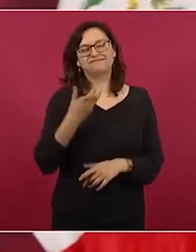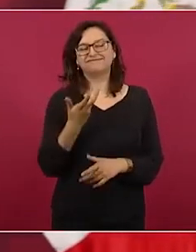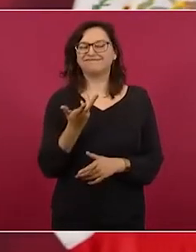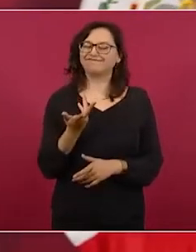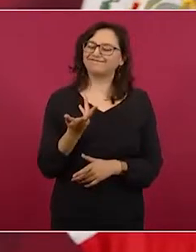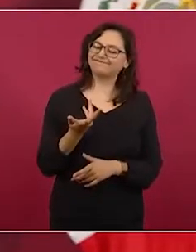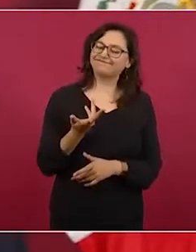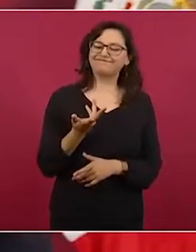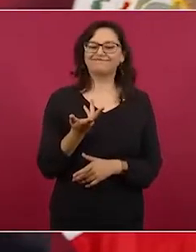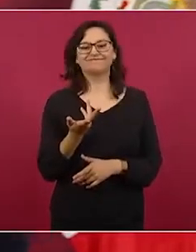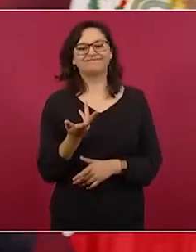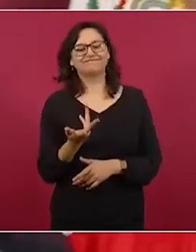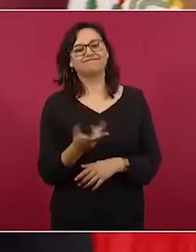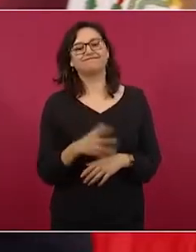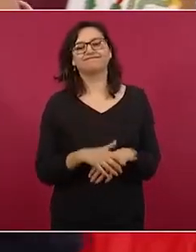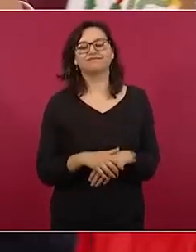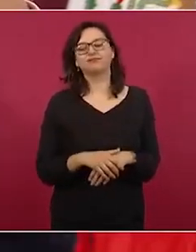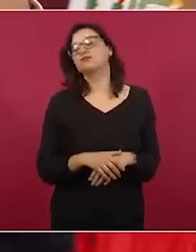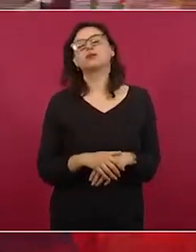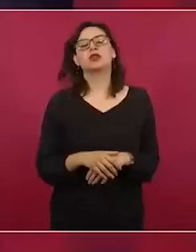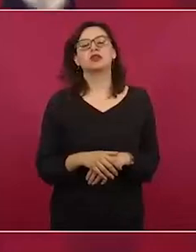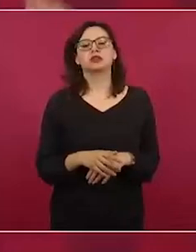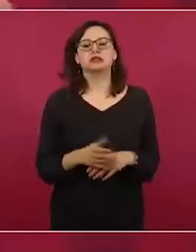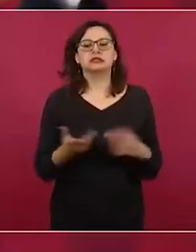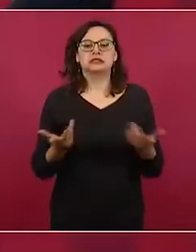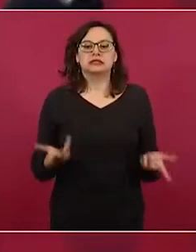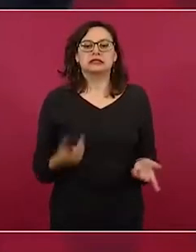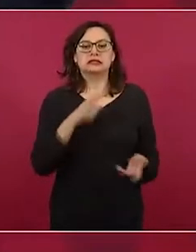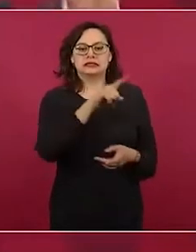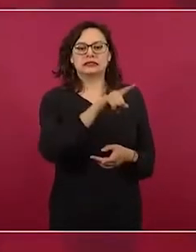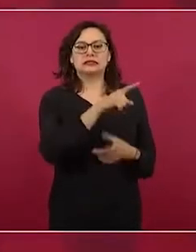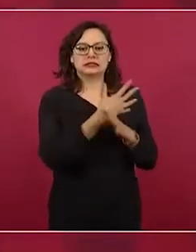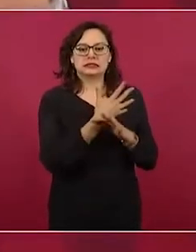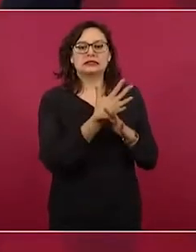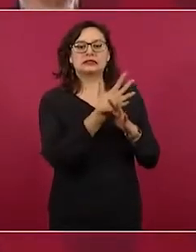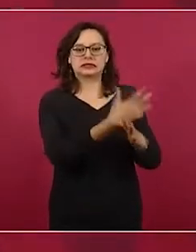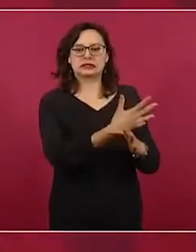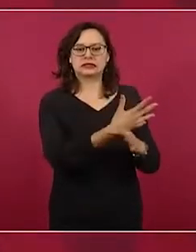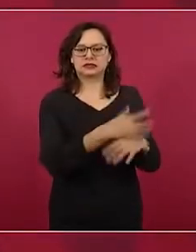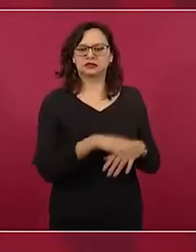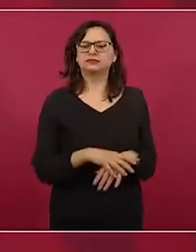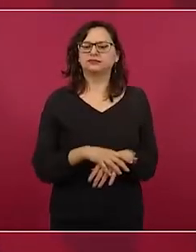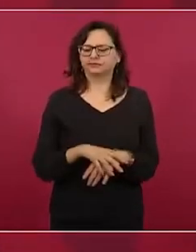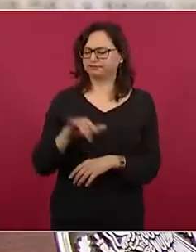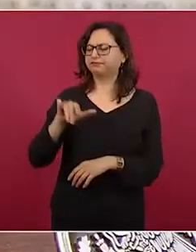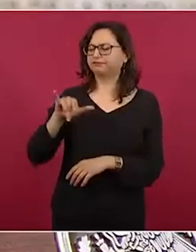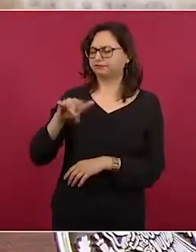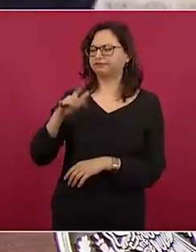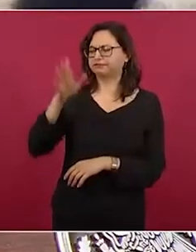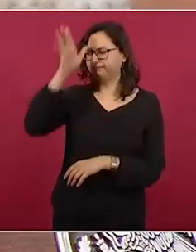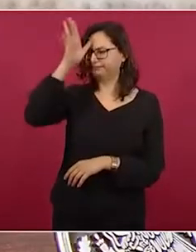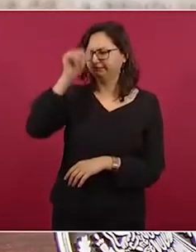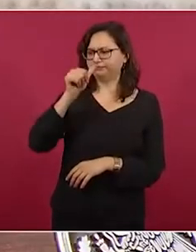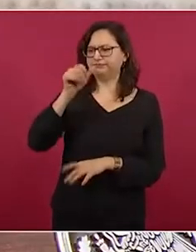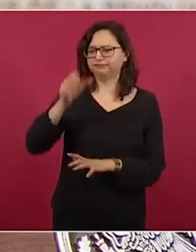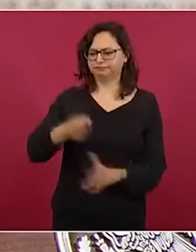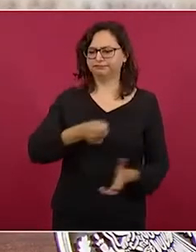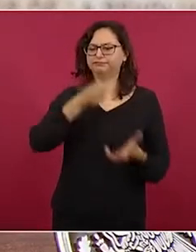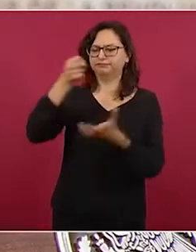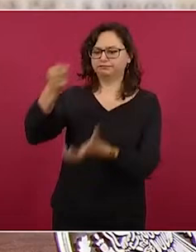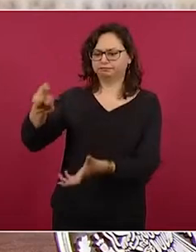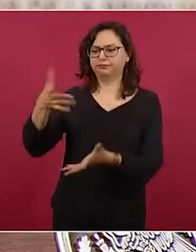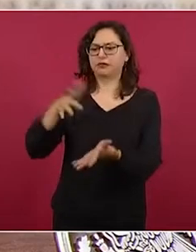Por ejemplo, ellos dicen, vamos a promover la inversión, que lleguen empresas.